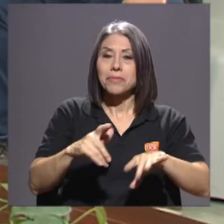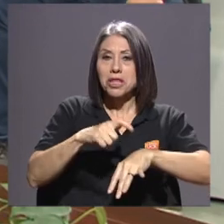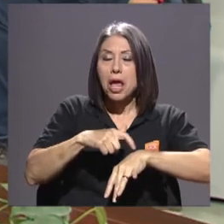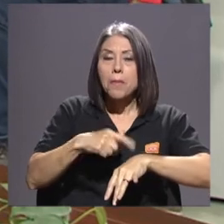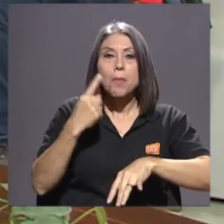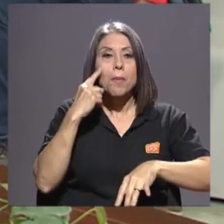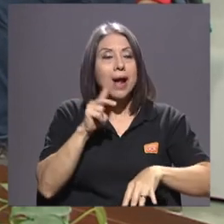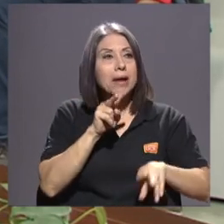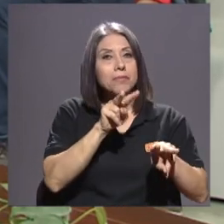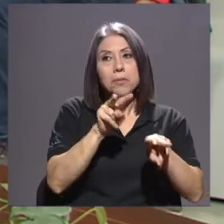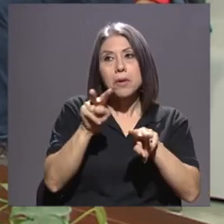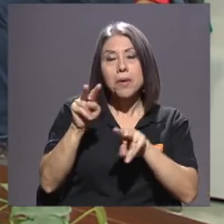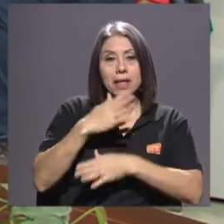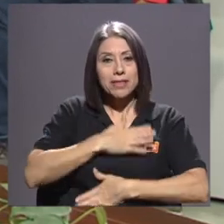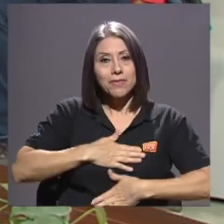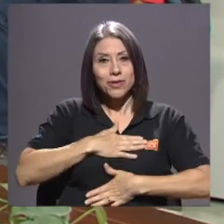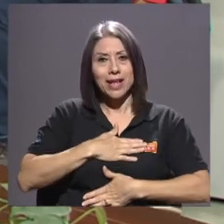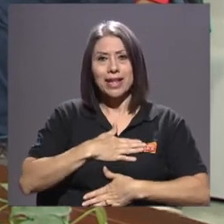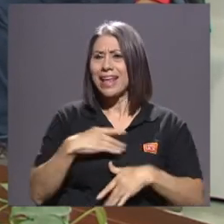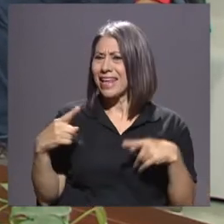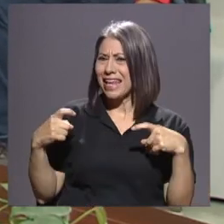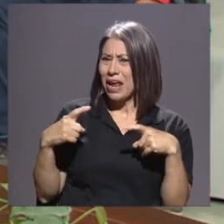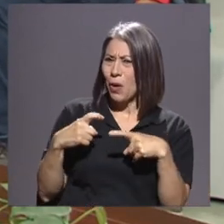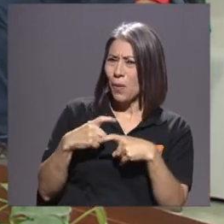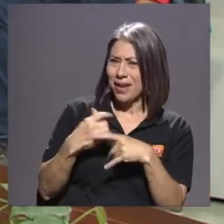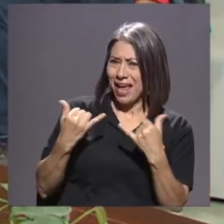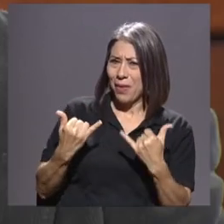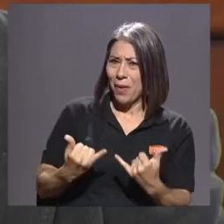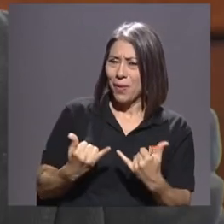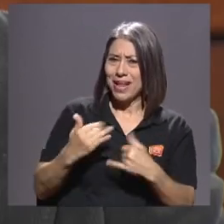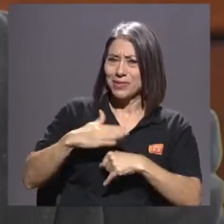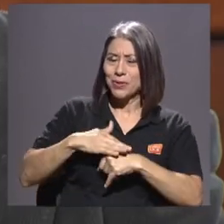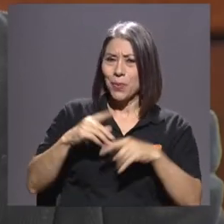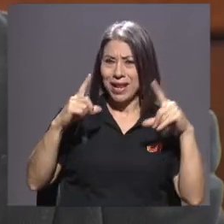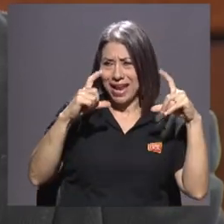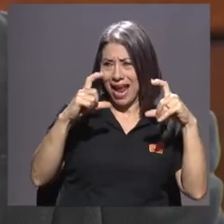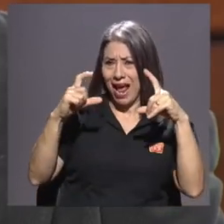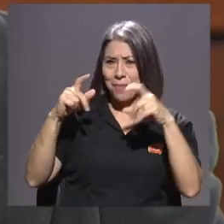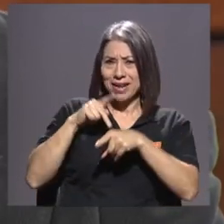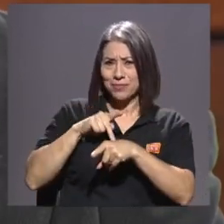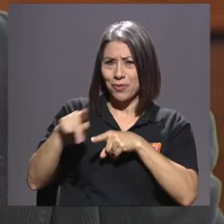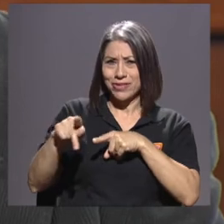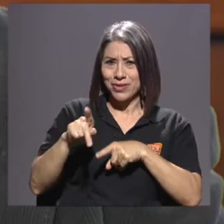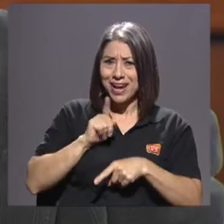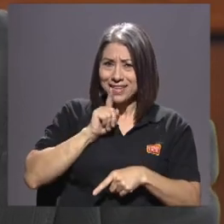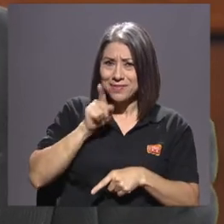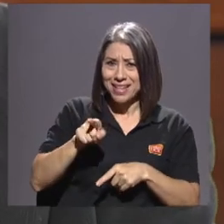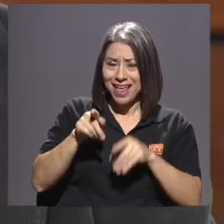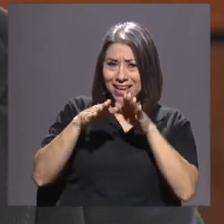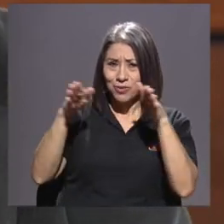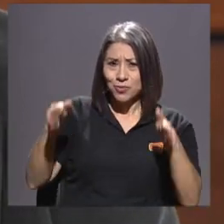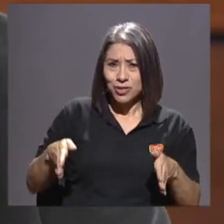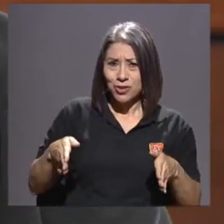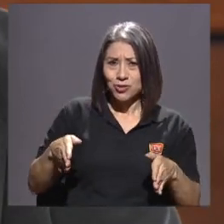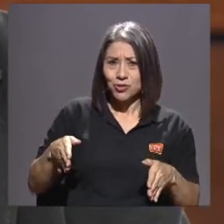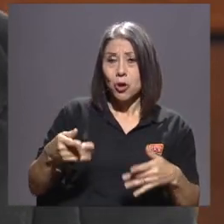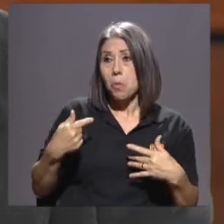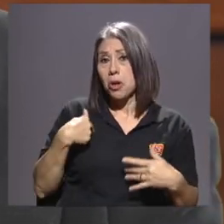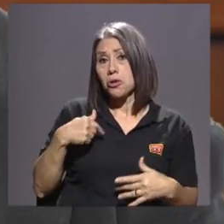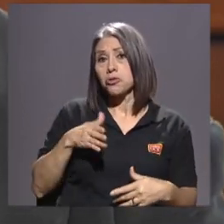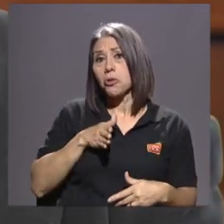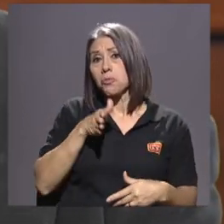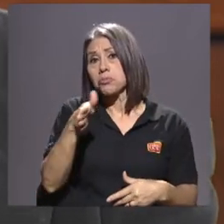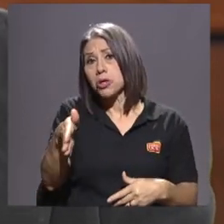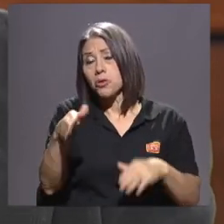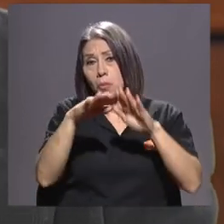para disfrutar de esta exposición. Qué complicado eso ahora de lo de las cámaras profesionales, ¿verdad?, en los museos. Bueno, yo estoy en museos y no he tenido problemas con